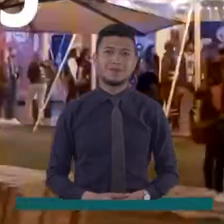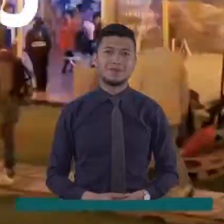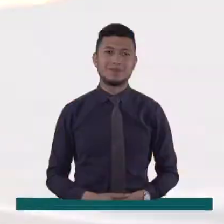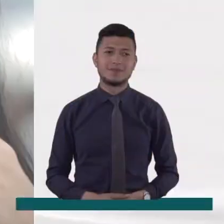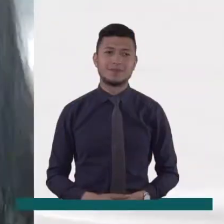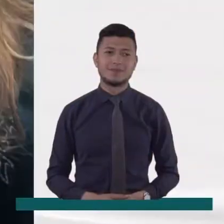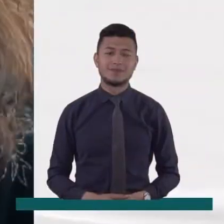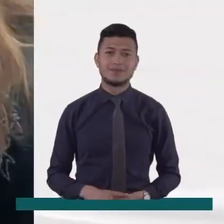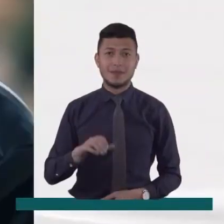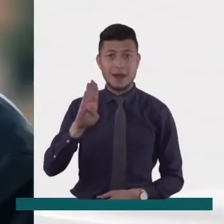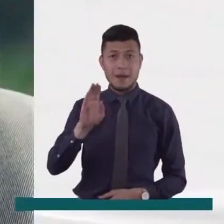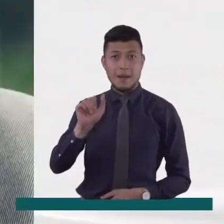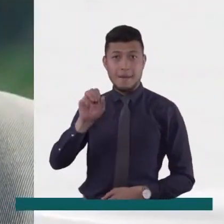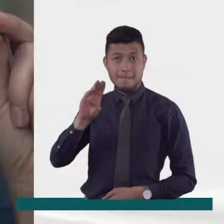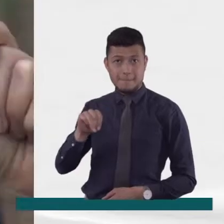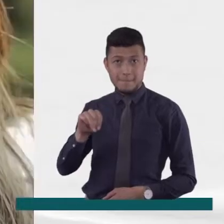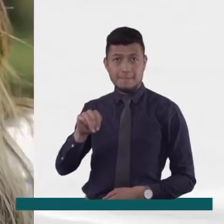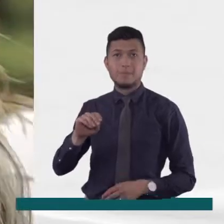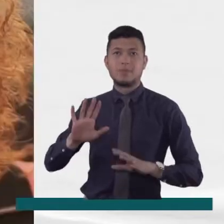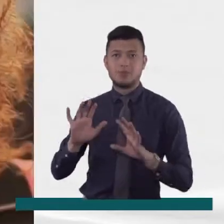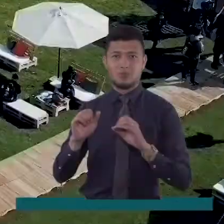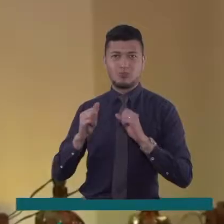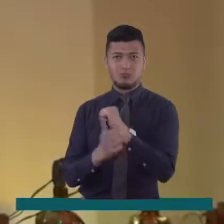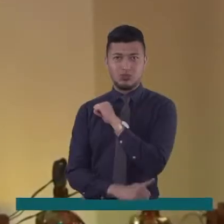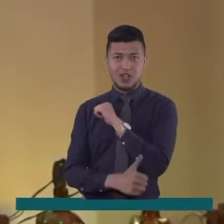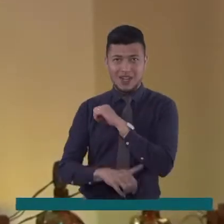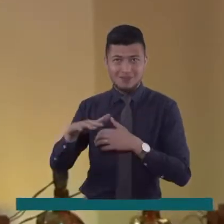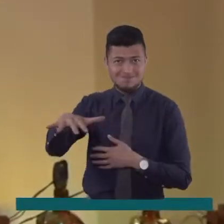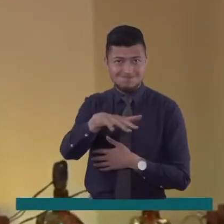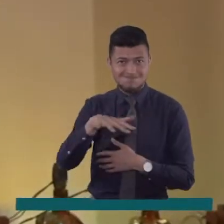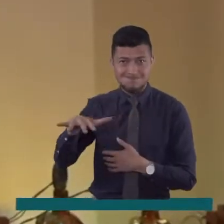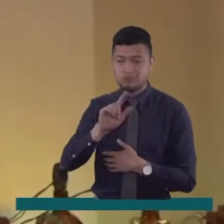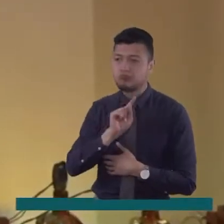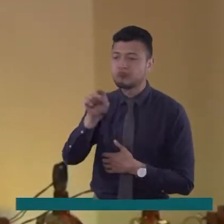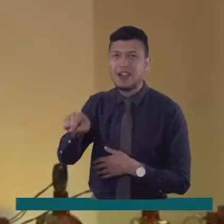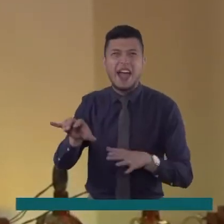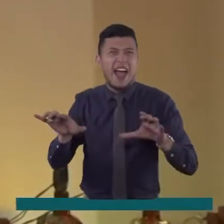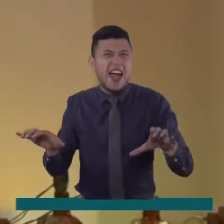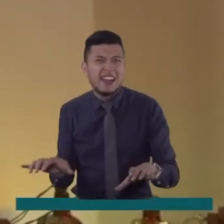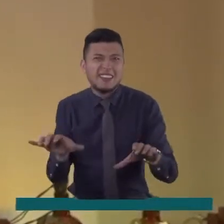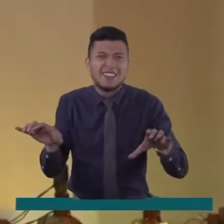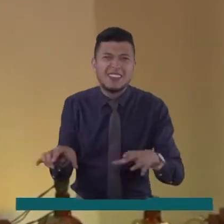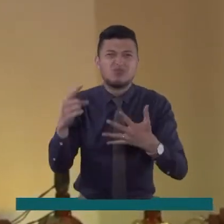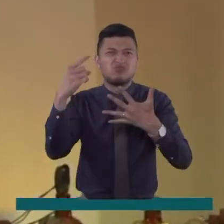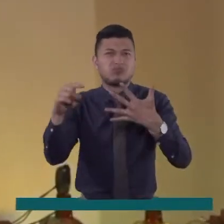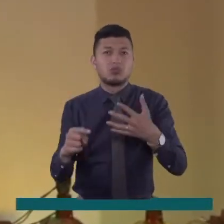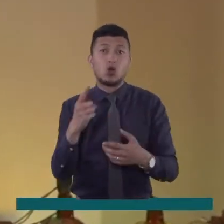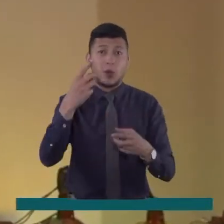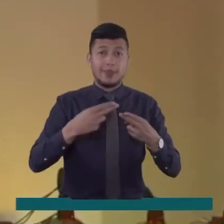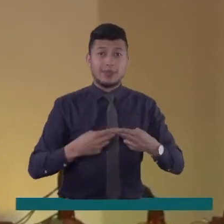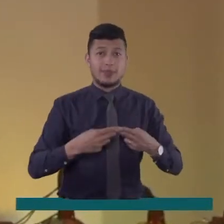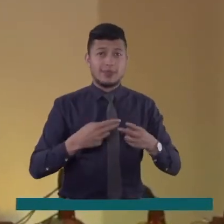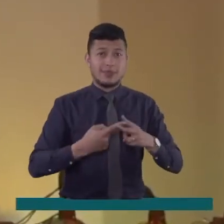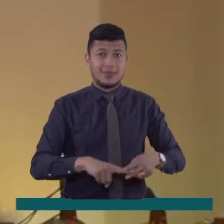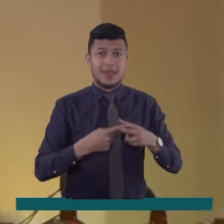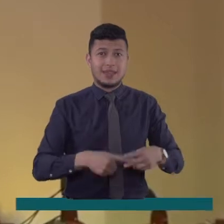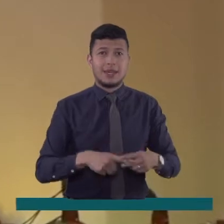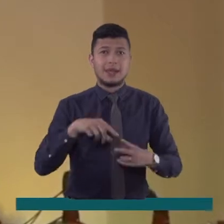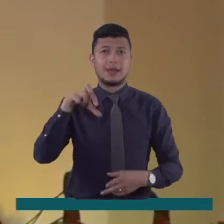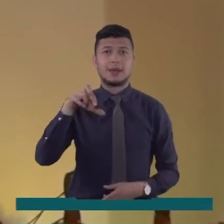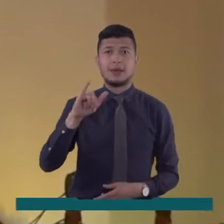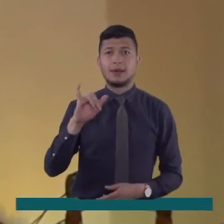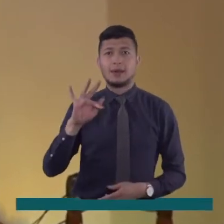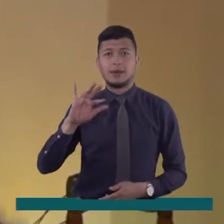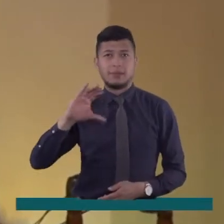El Banco en Boyacá tendrá una agenda llena de actividades en donde destacaremos un taller de pitch para que